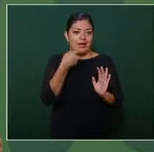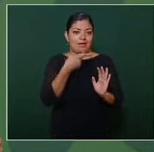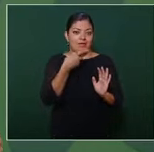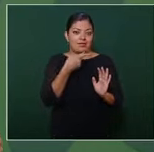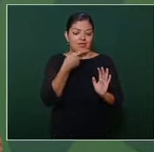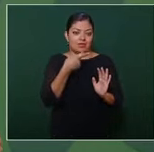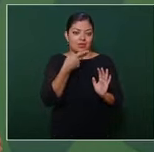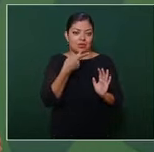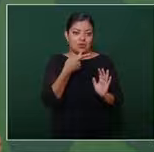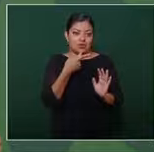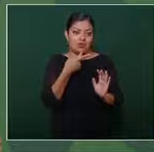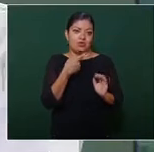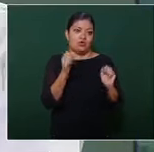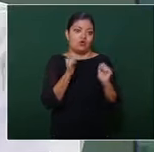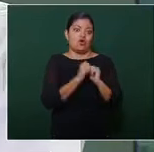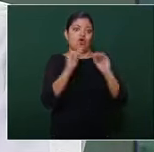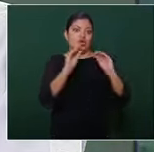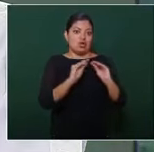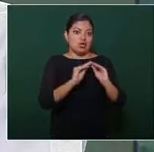con claridad